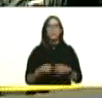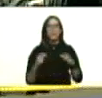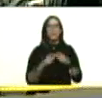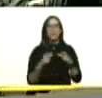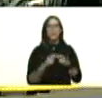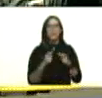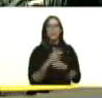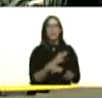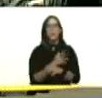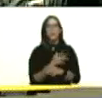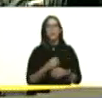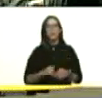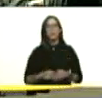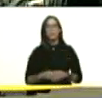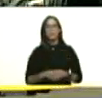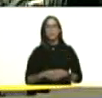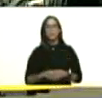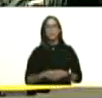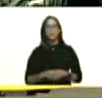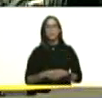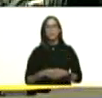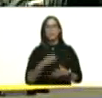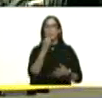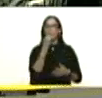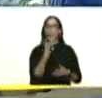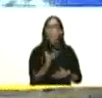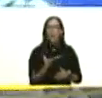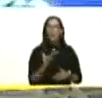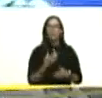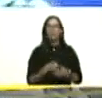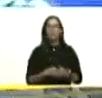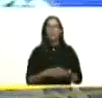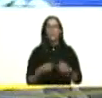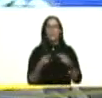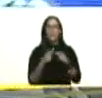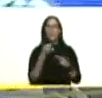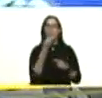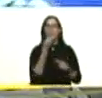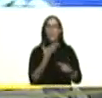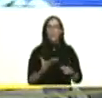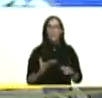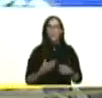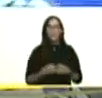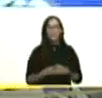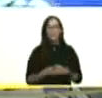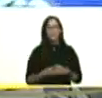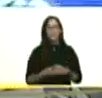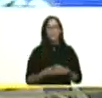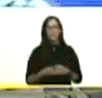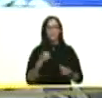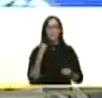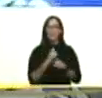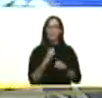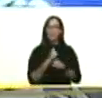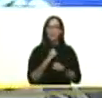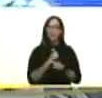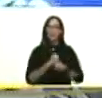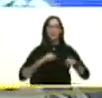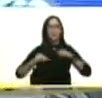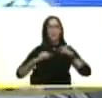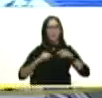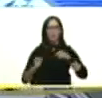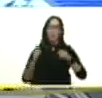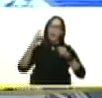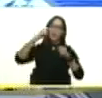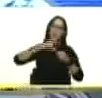de los buenos pues y de las buenas este es el equipo a trabajar para coordinar articular no